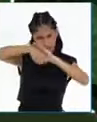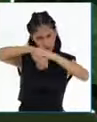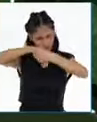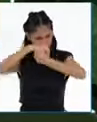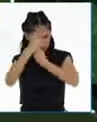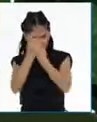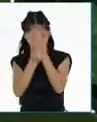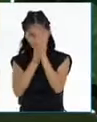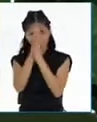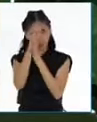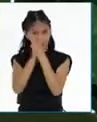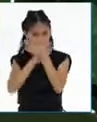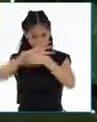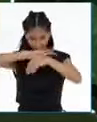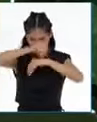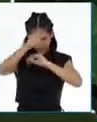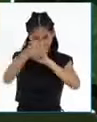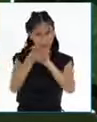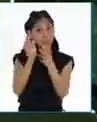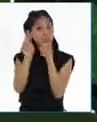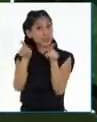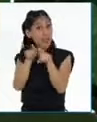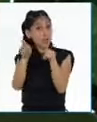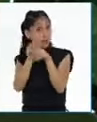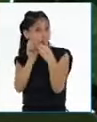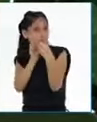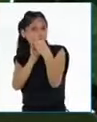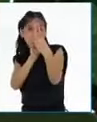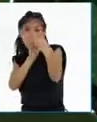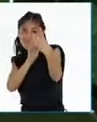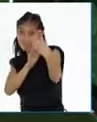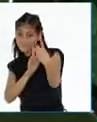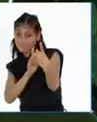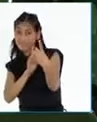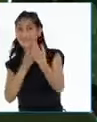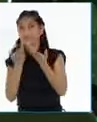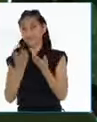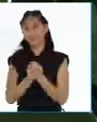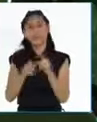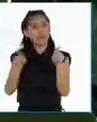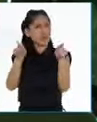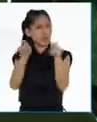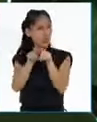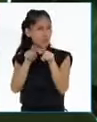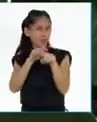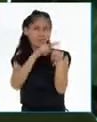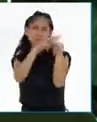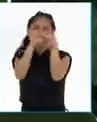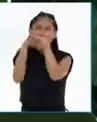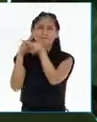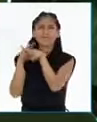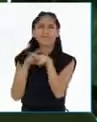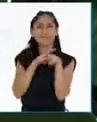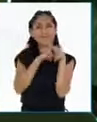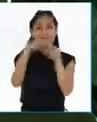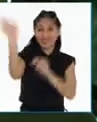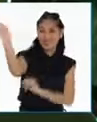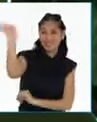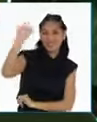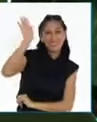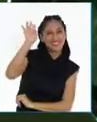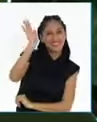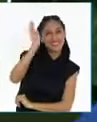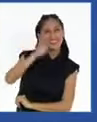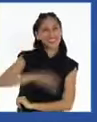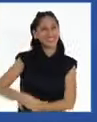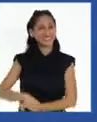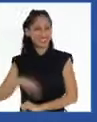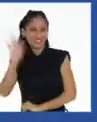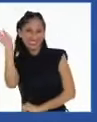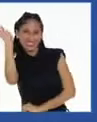manos y mantener el distanciamiento social si es que salimos. A seguir cuidándonos. ¡Chao! ¡Hasta la próxima!